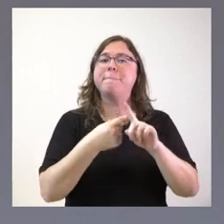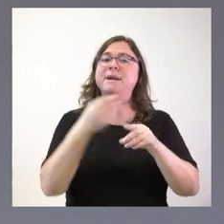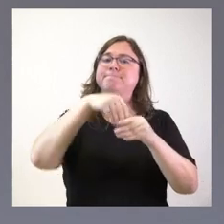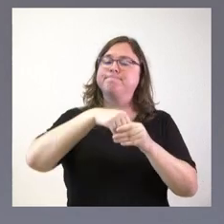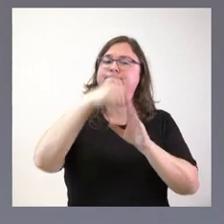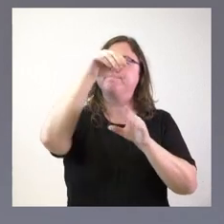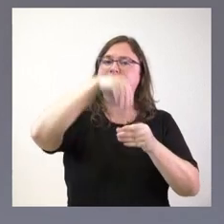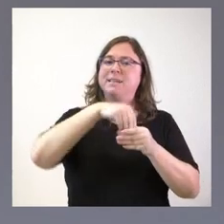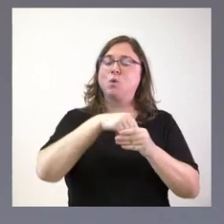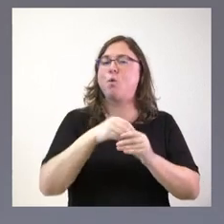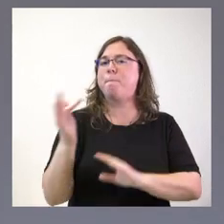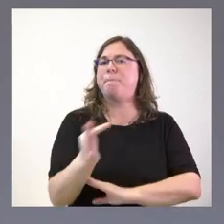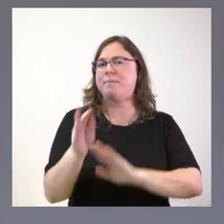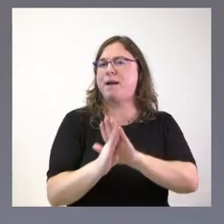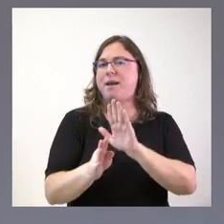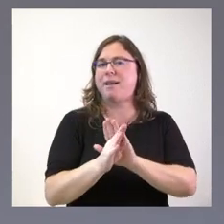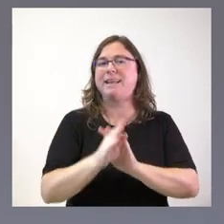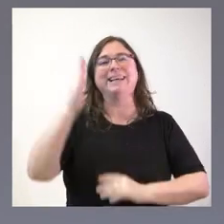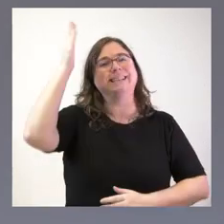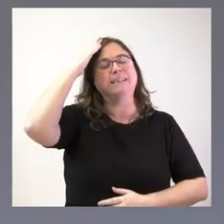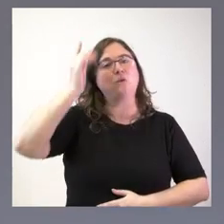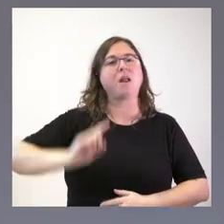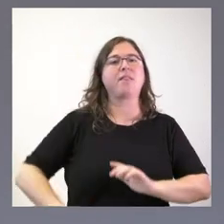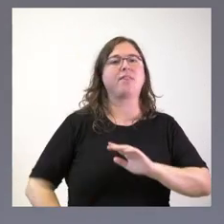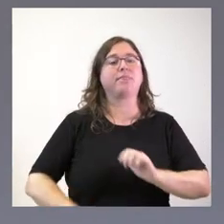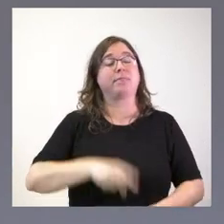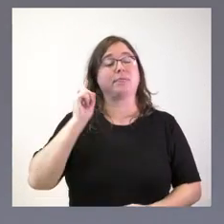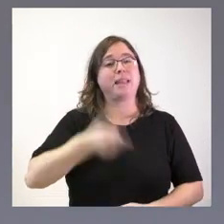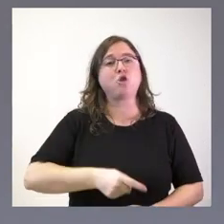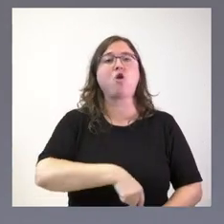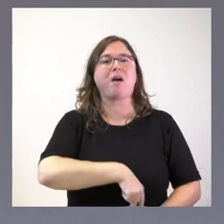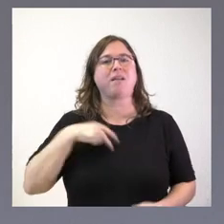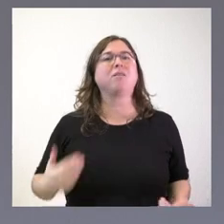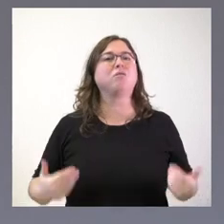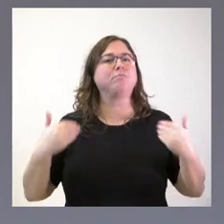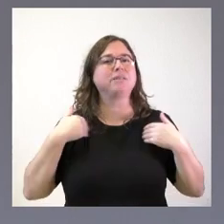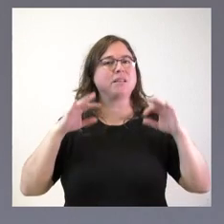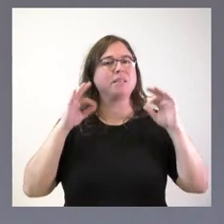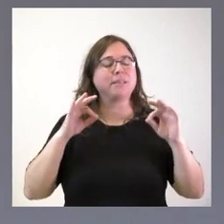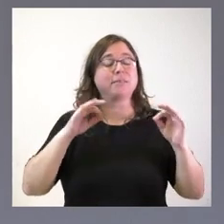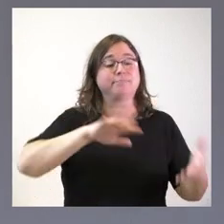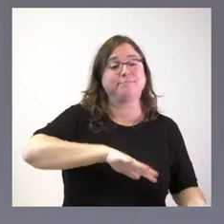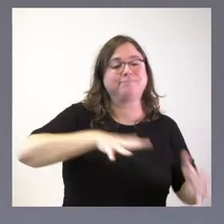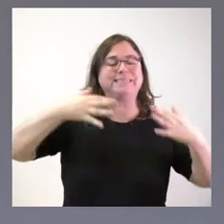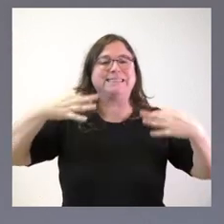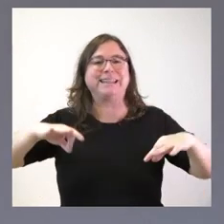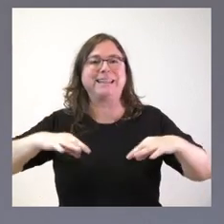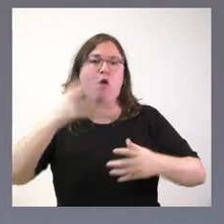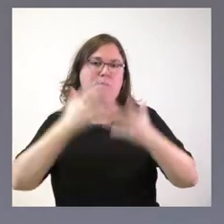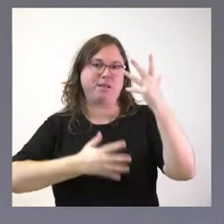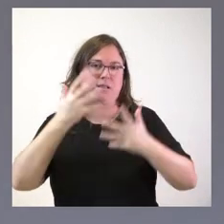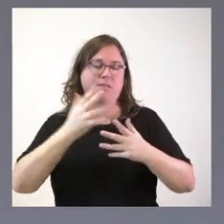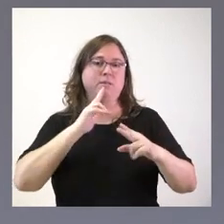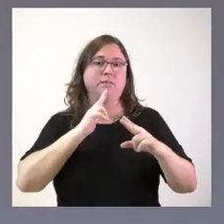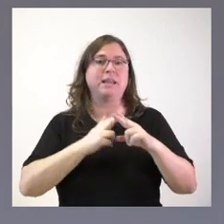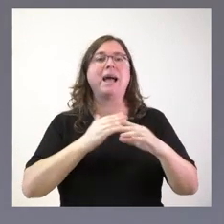miembros permanentes con los titulares de las direcciones generales que tienen competencias en materia de simplificación administrativa, como son el